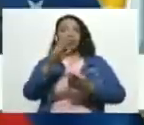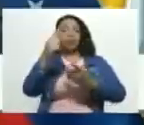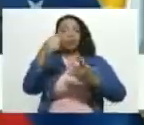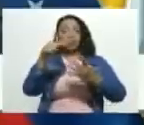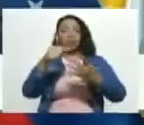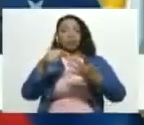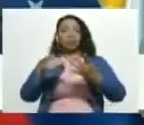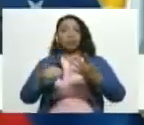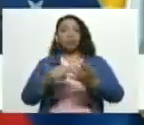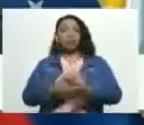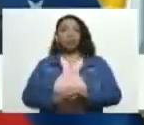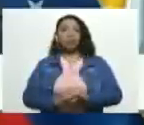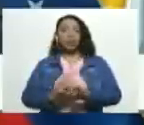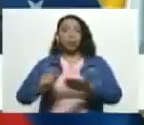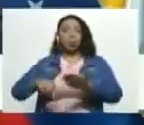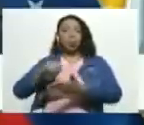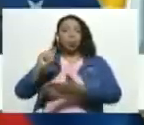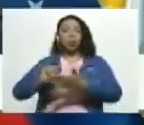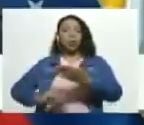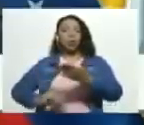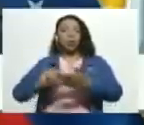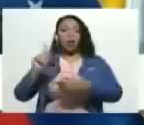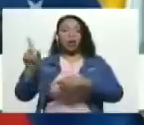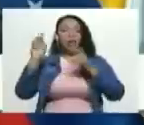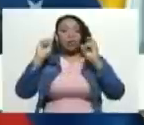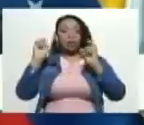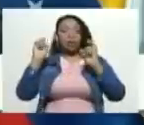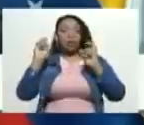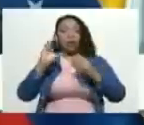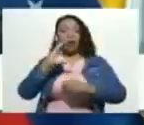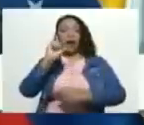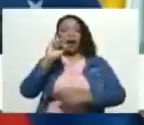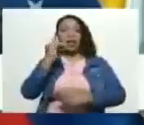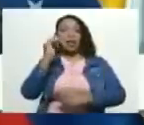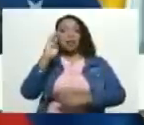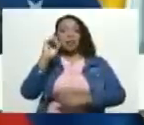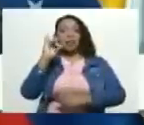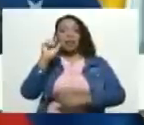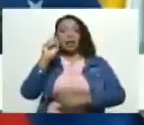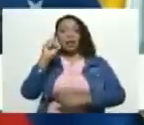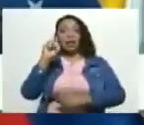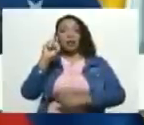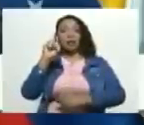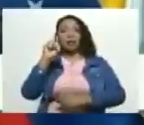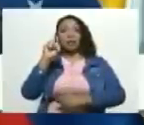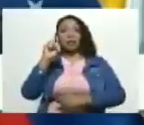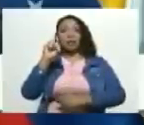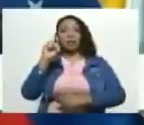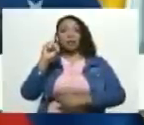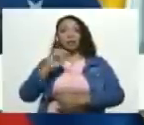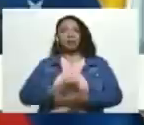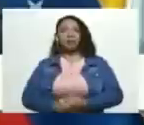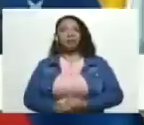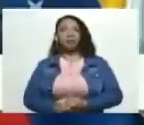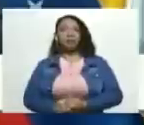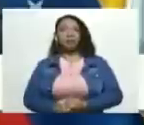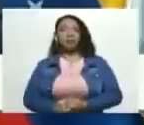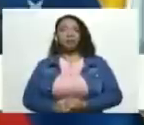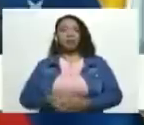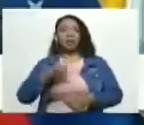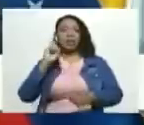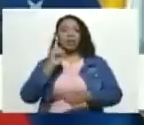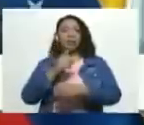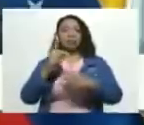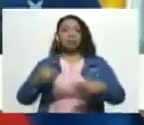viciados contratos con el consorcio Caribbean Recovery Asset desvío de